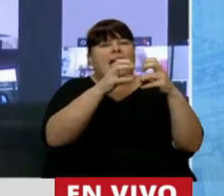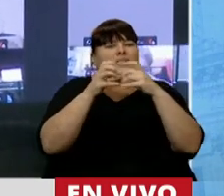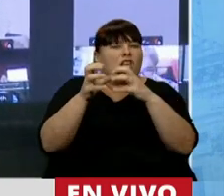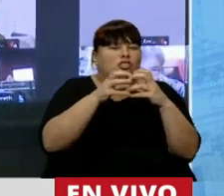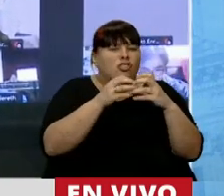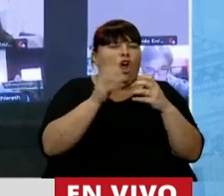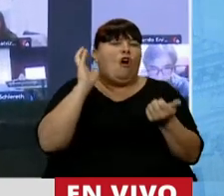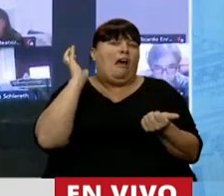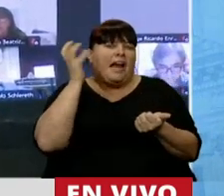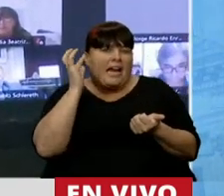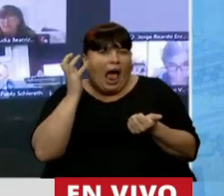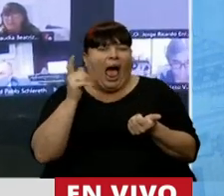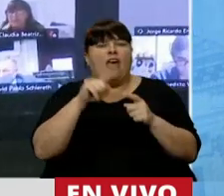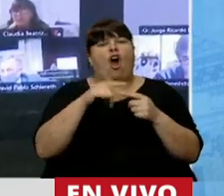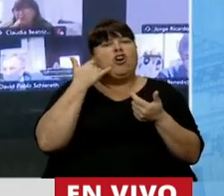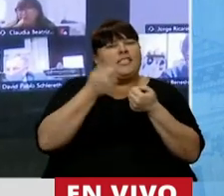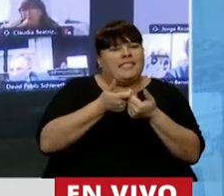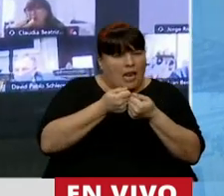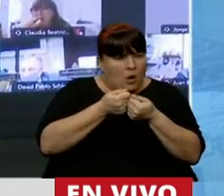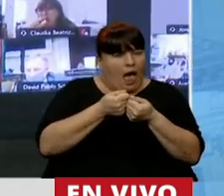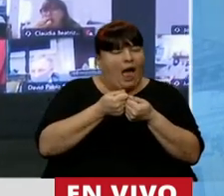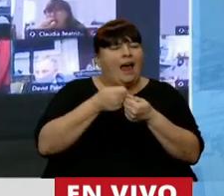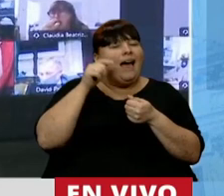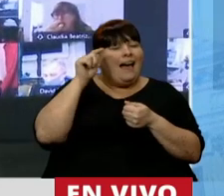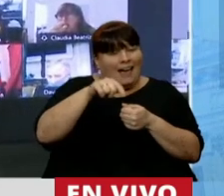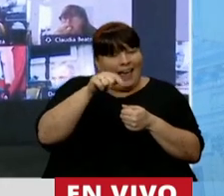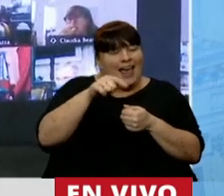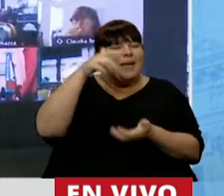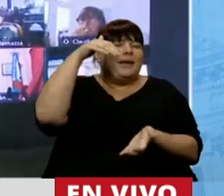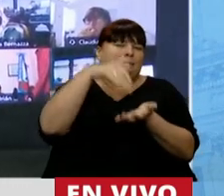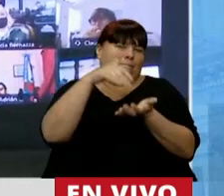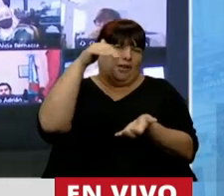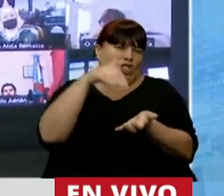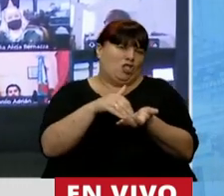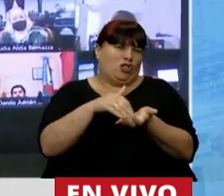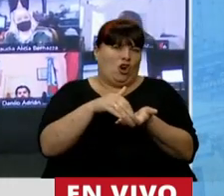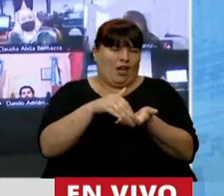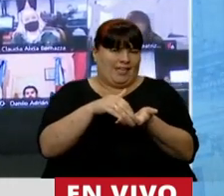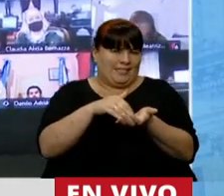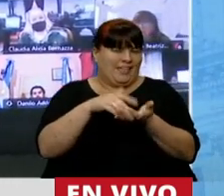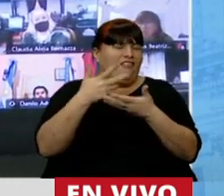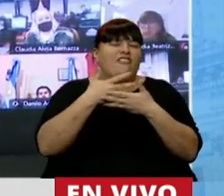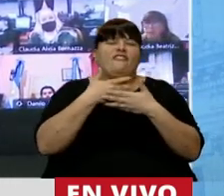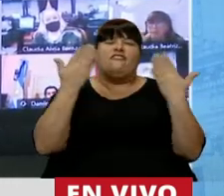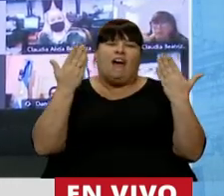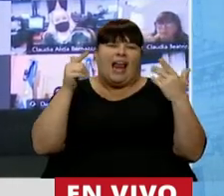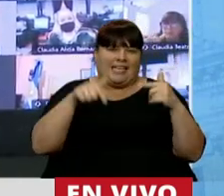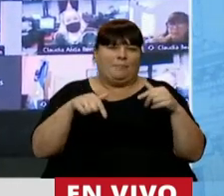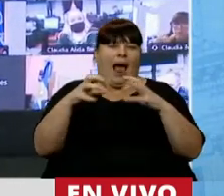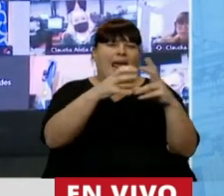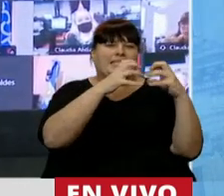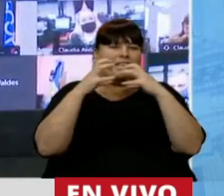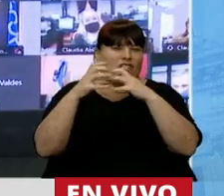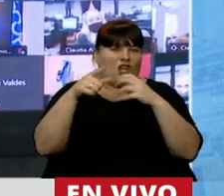por radio, a través de los celulares, ahí están millones que están felices de que estemos